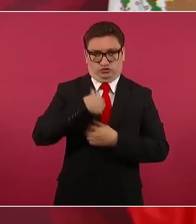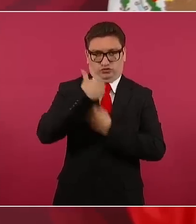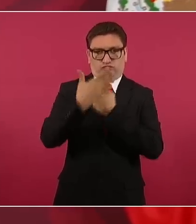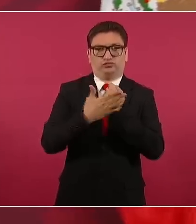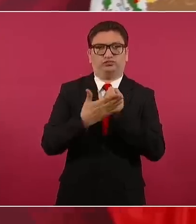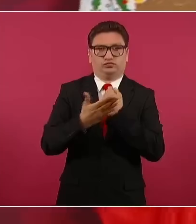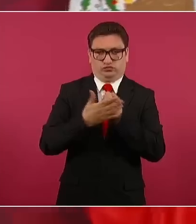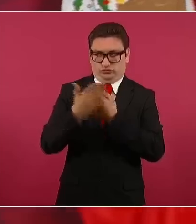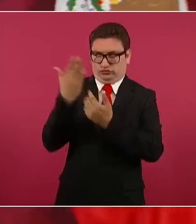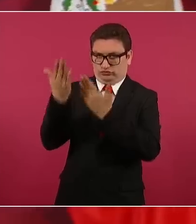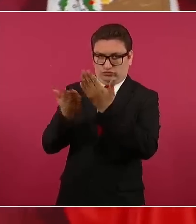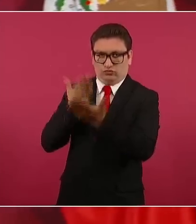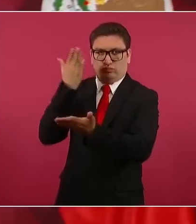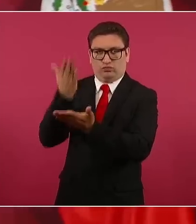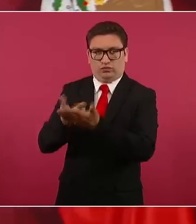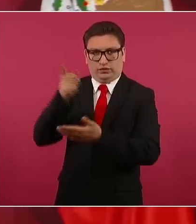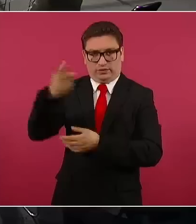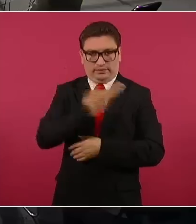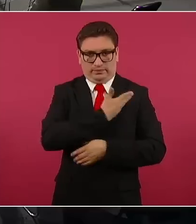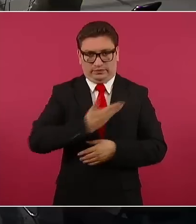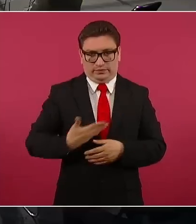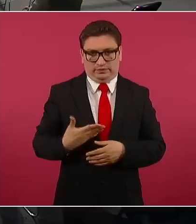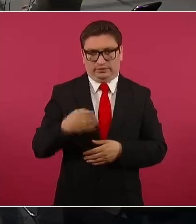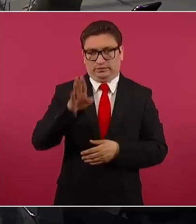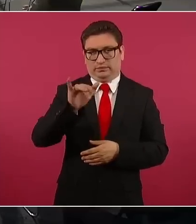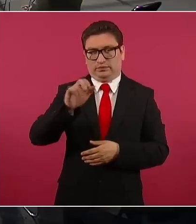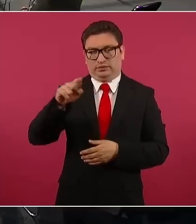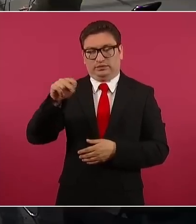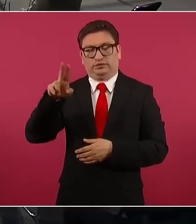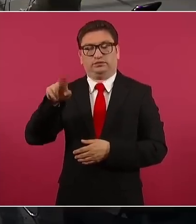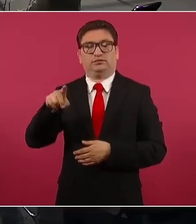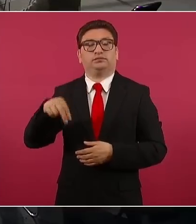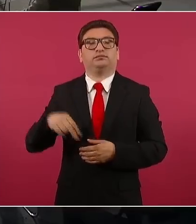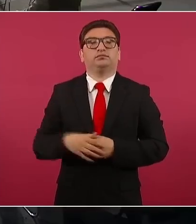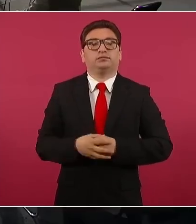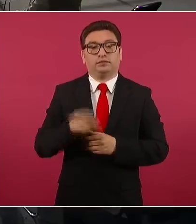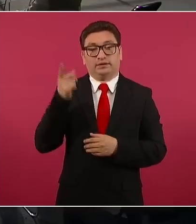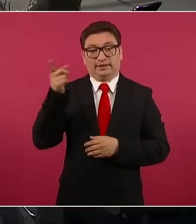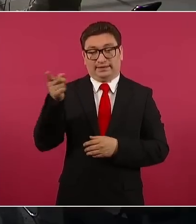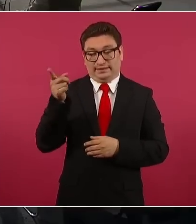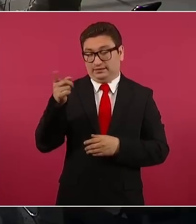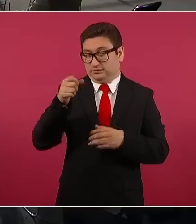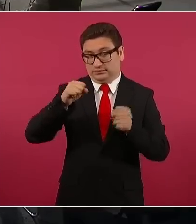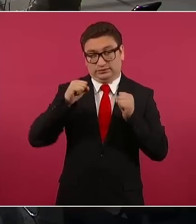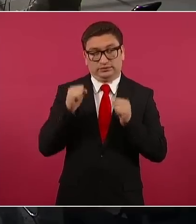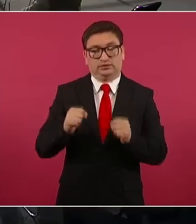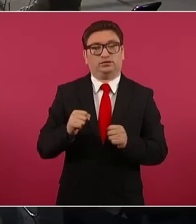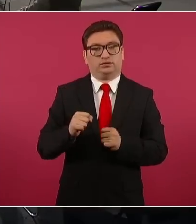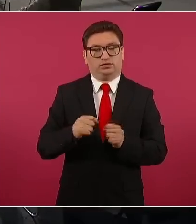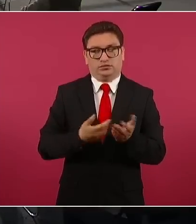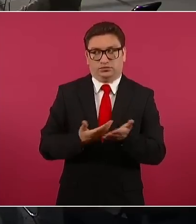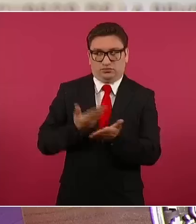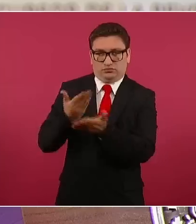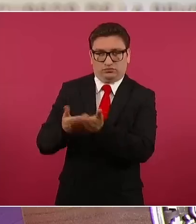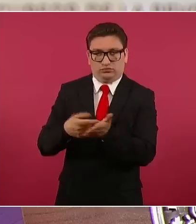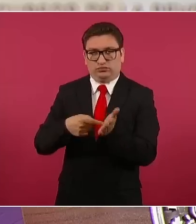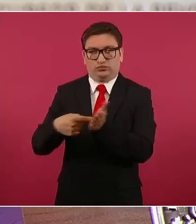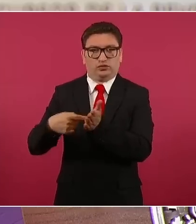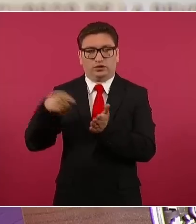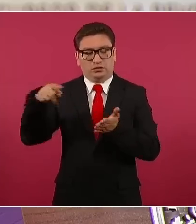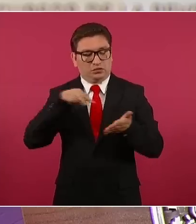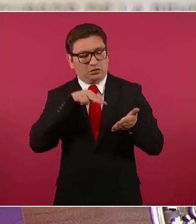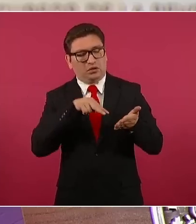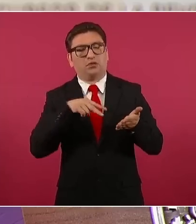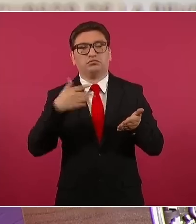proponerle al presidente Biden y estoy seguro que van a haber